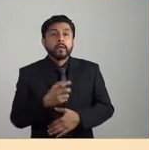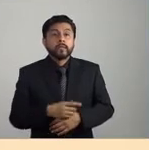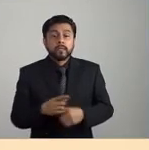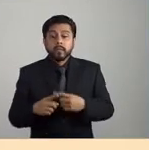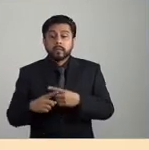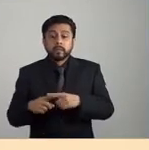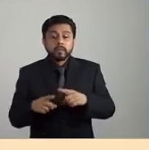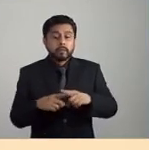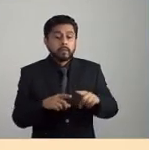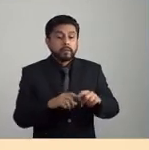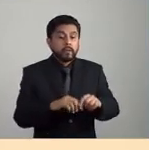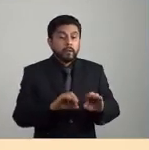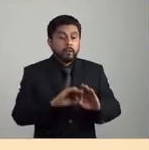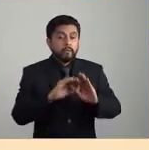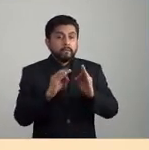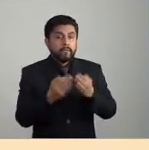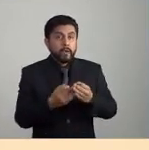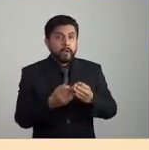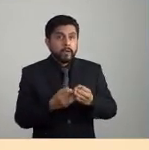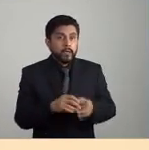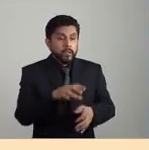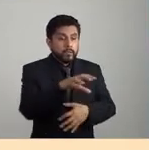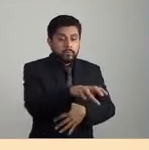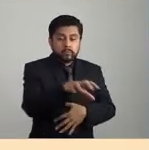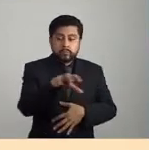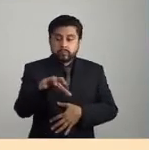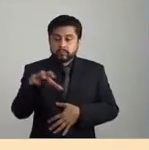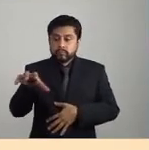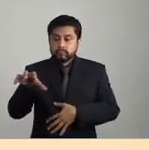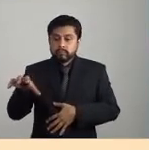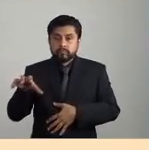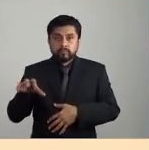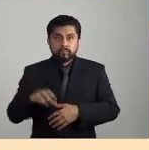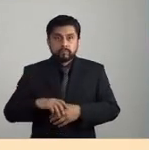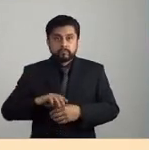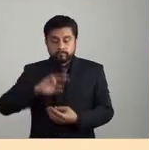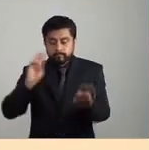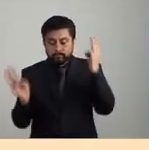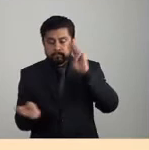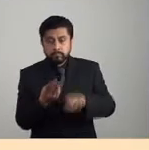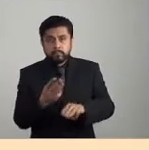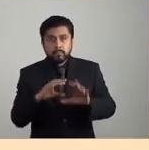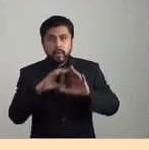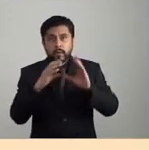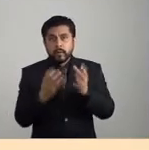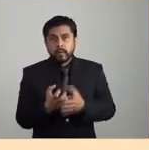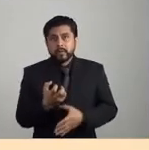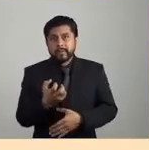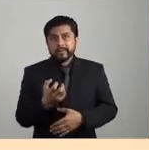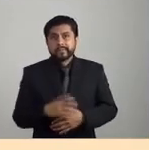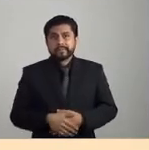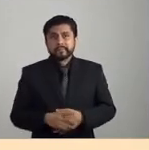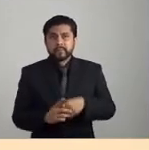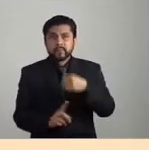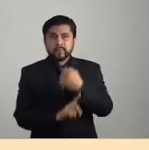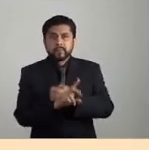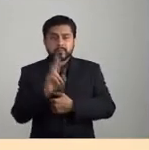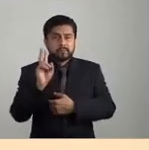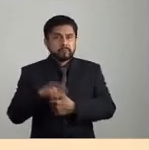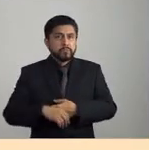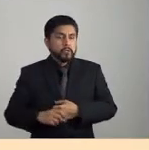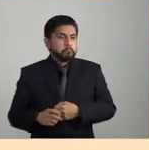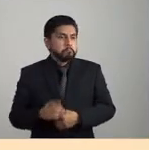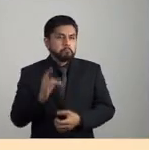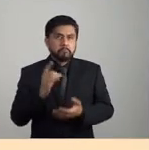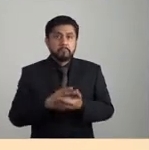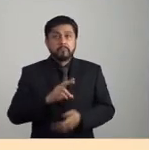confinamiento bastante extensivos para todas las poblaciones del mundo, ¿no? Digamos, eso es algo inédito y en